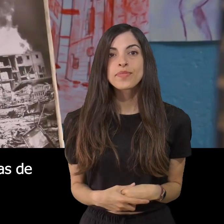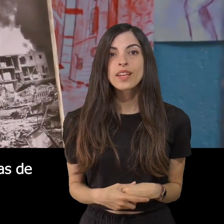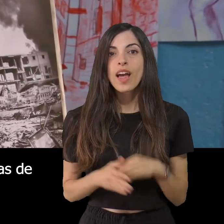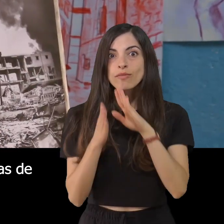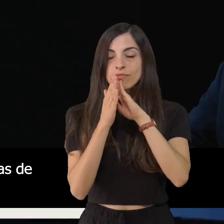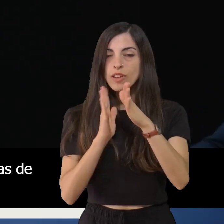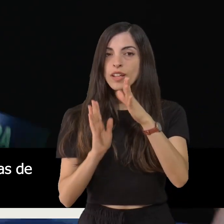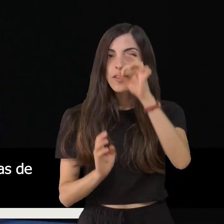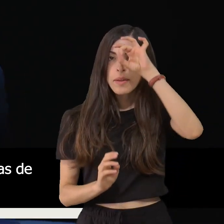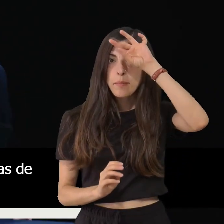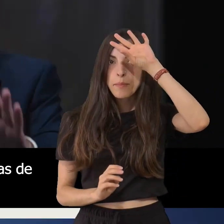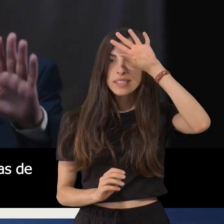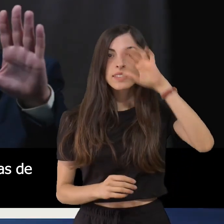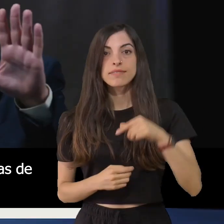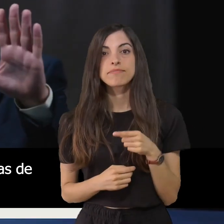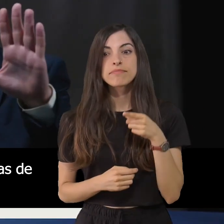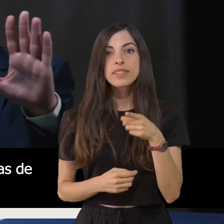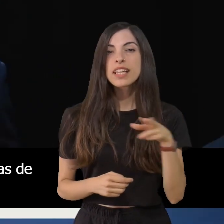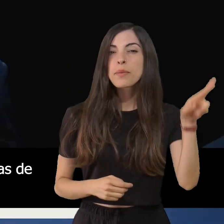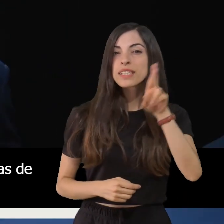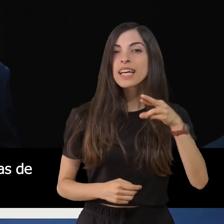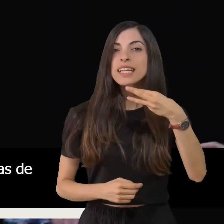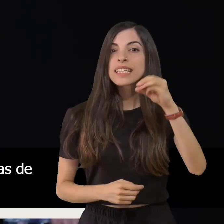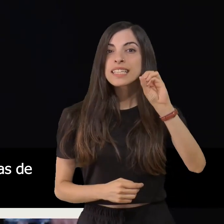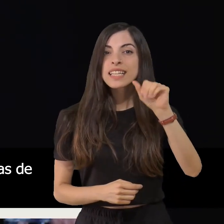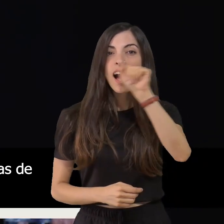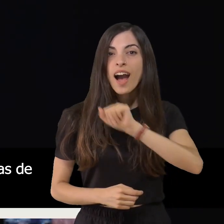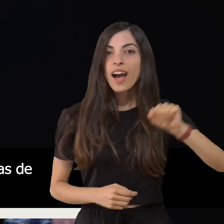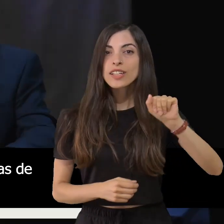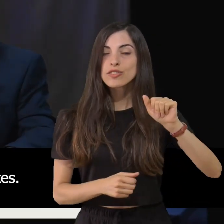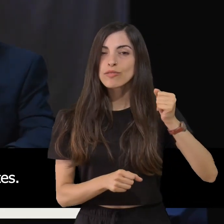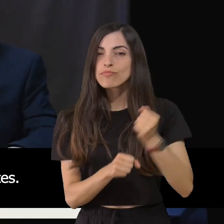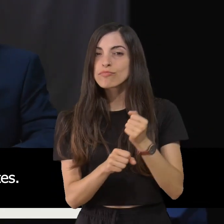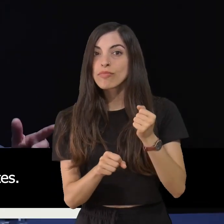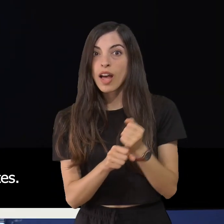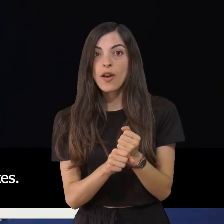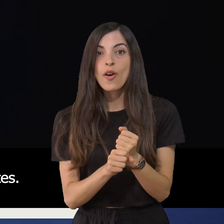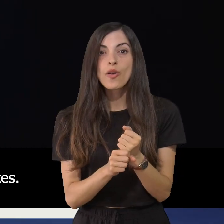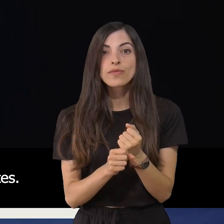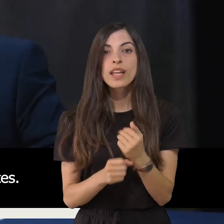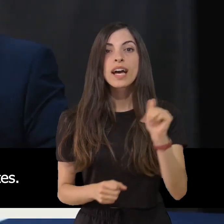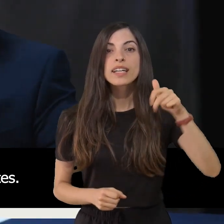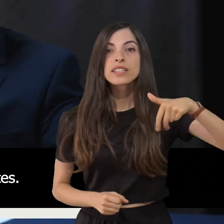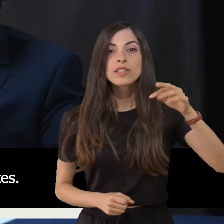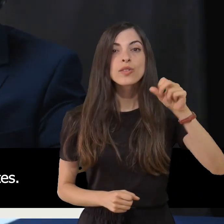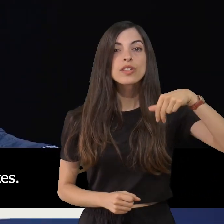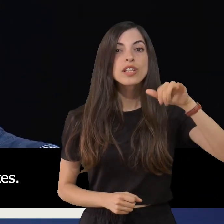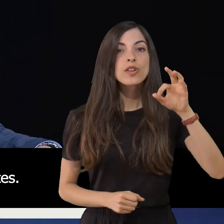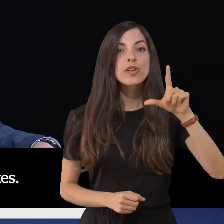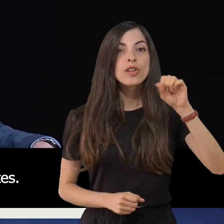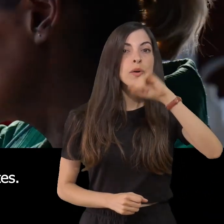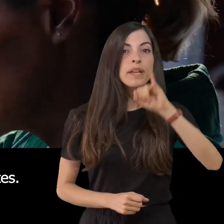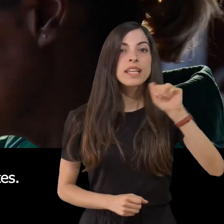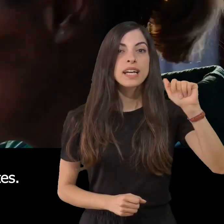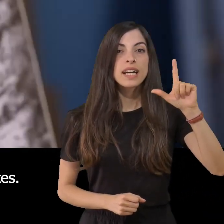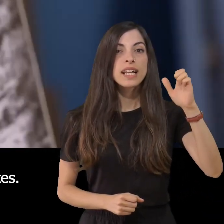Un directo impactante con el que repasar sus tres décadas de discografía con Antonio López y Alejandro Méndez como